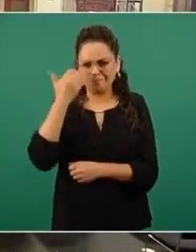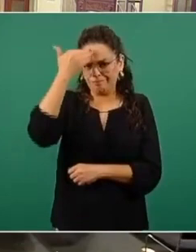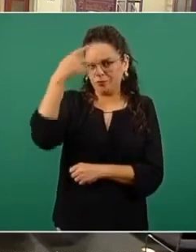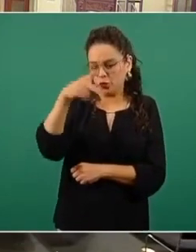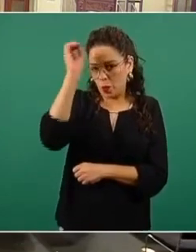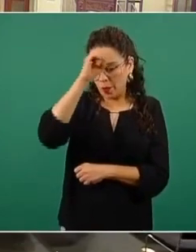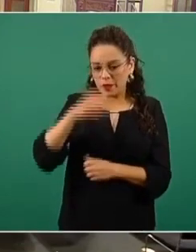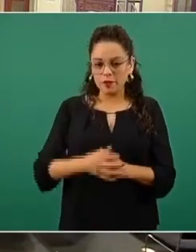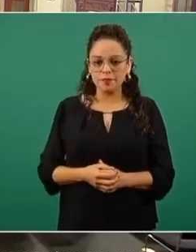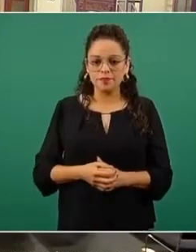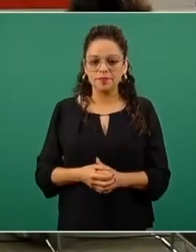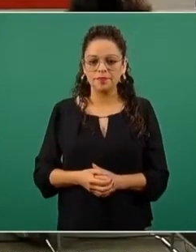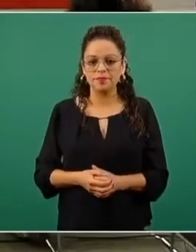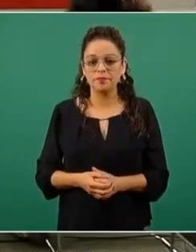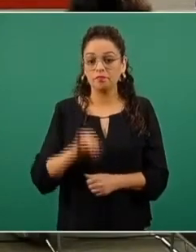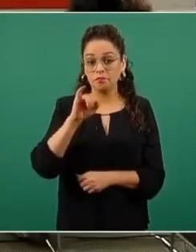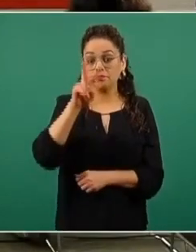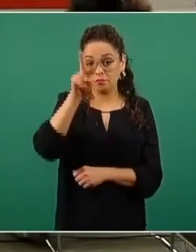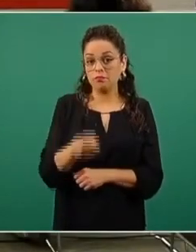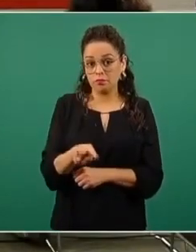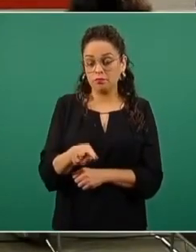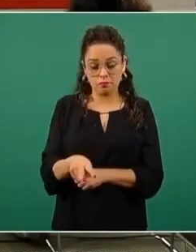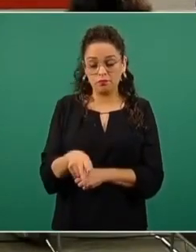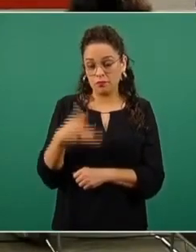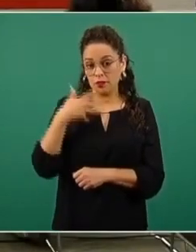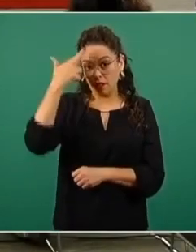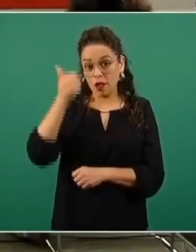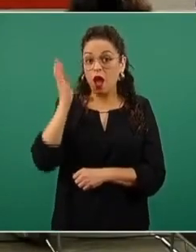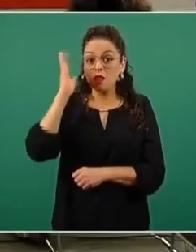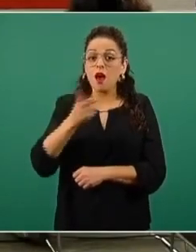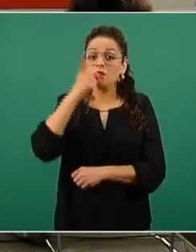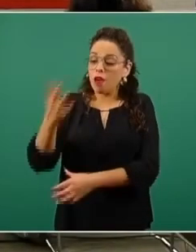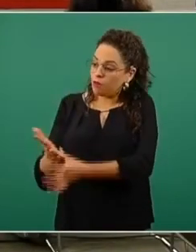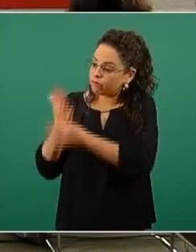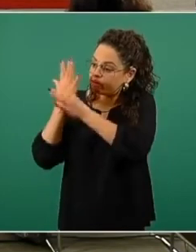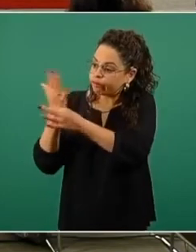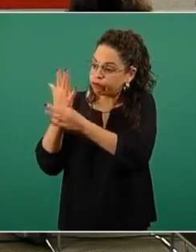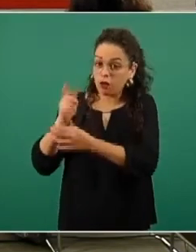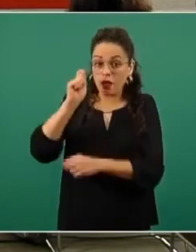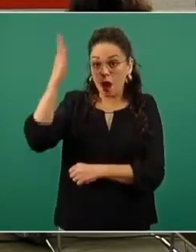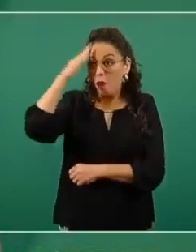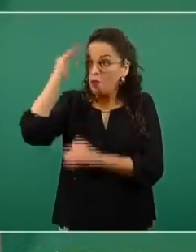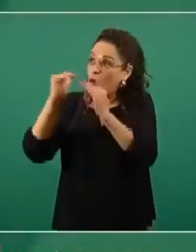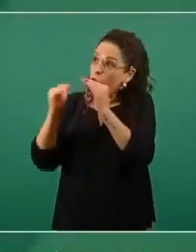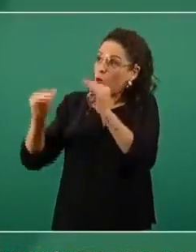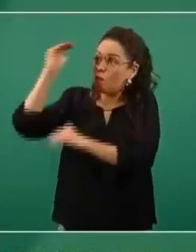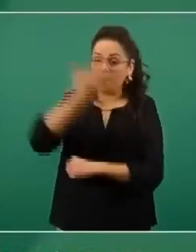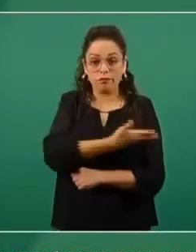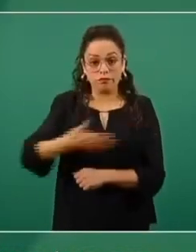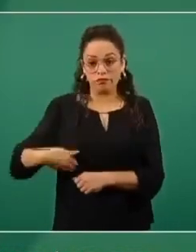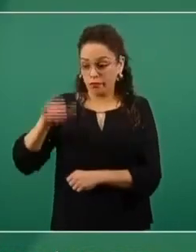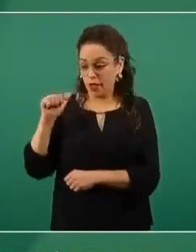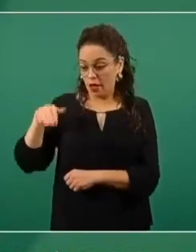hemos escuchado en voz del jefe de la Nación, del presidente Andrés Manuel López Obrador, y este es el compromiso que tenemos quienes estamos